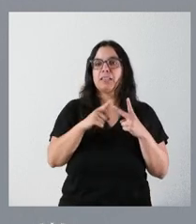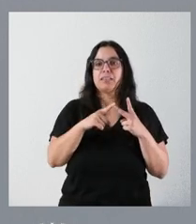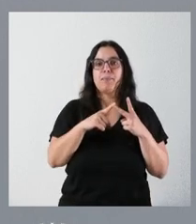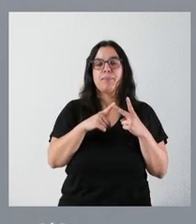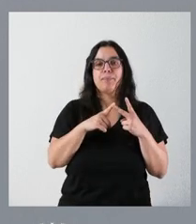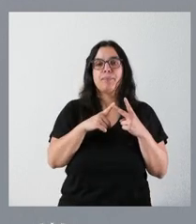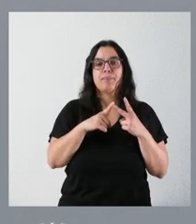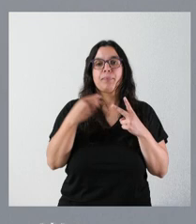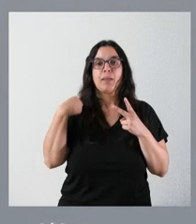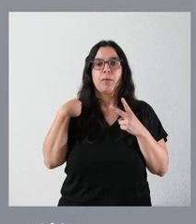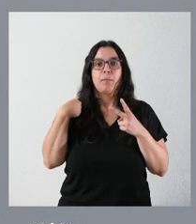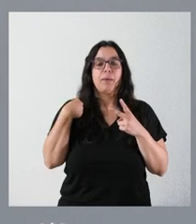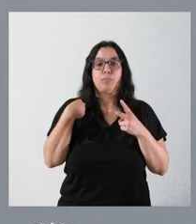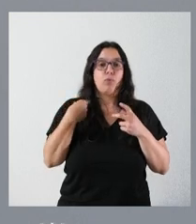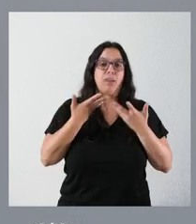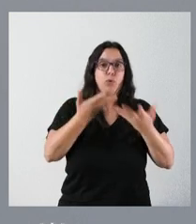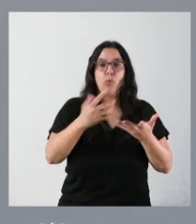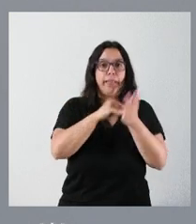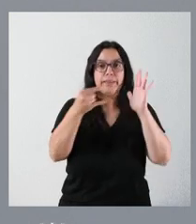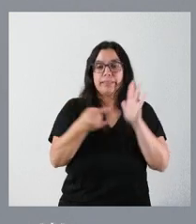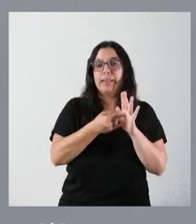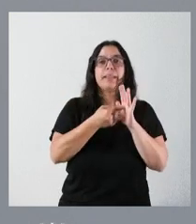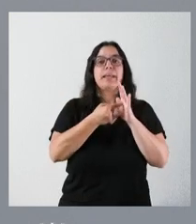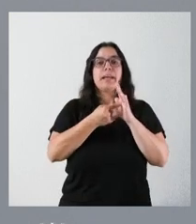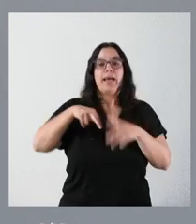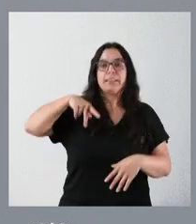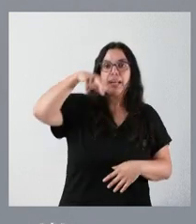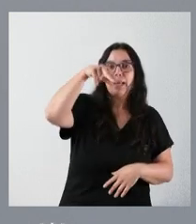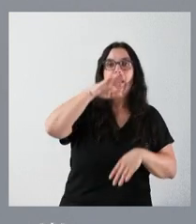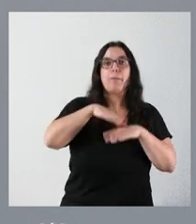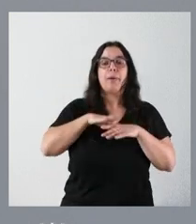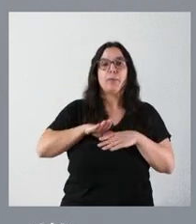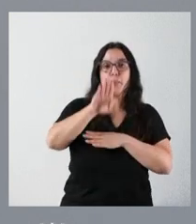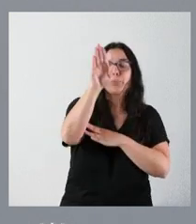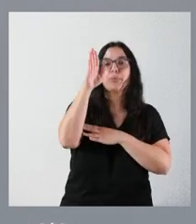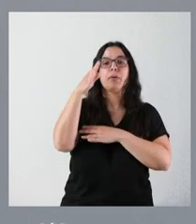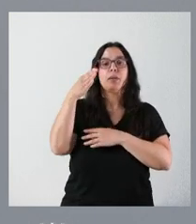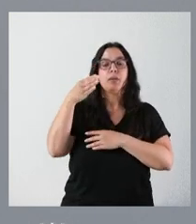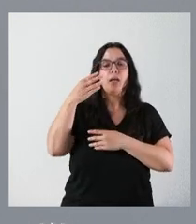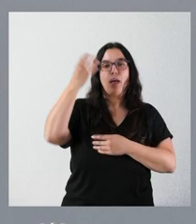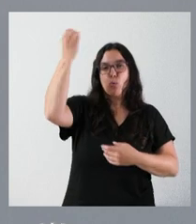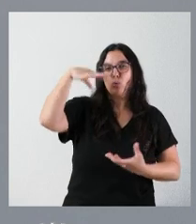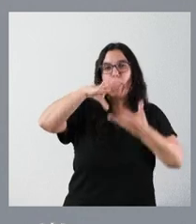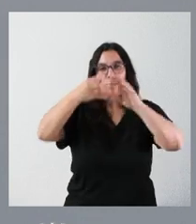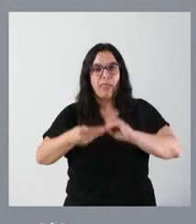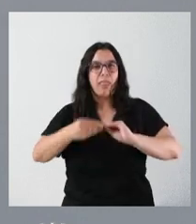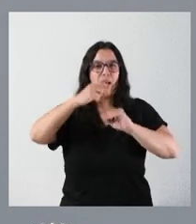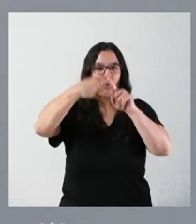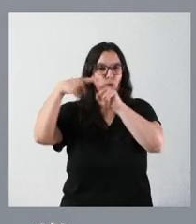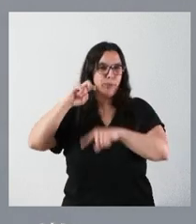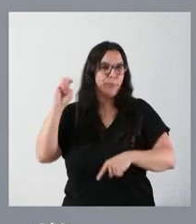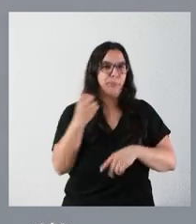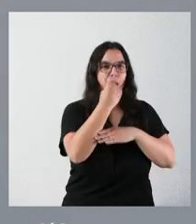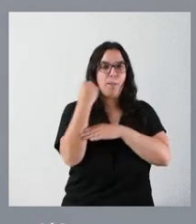bipedestración, escaleras con rampa para adultos, camillas de reconocimiento o sillas de ducha, entre otros tipos de apoyos. Como les digo, estamos hablando